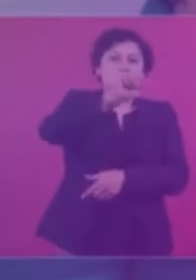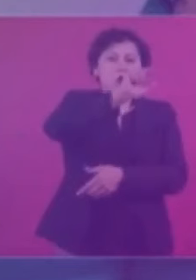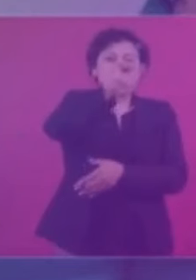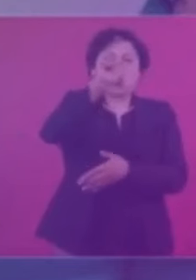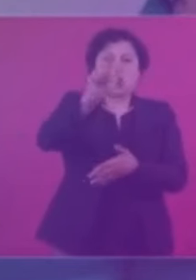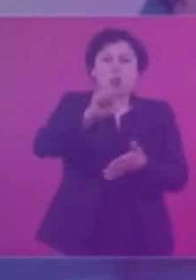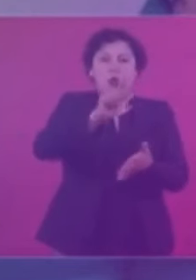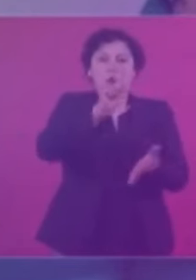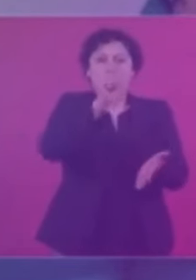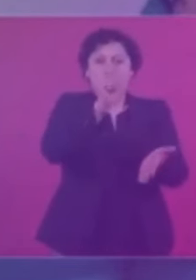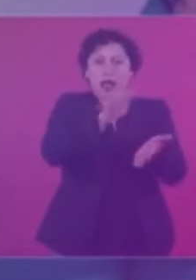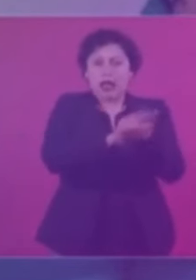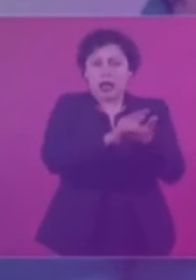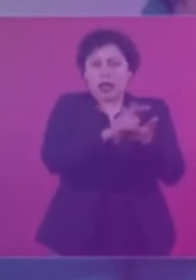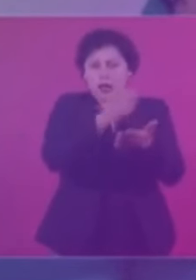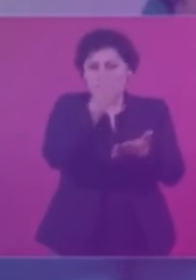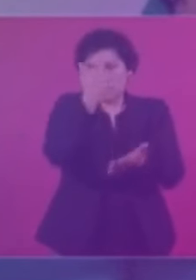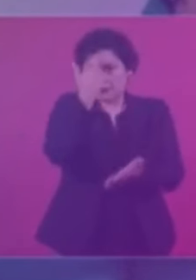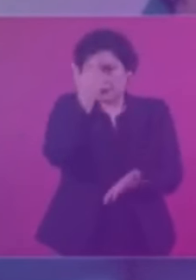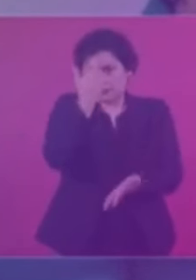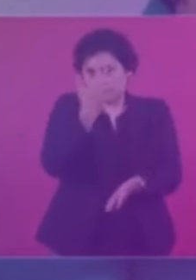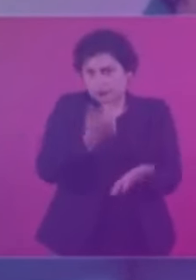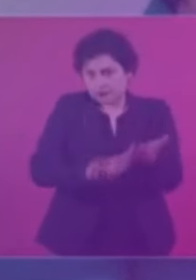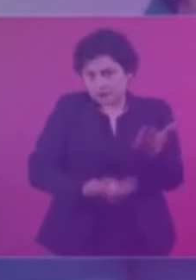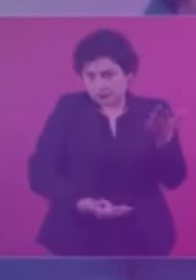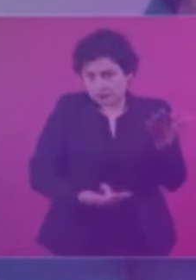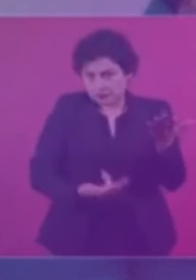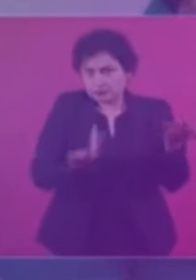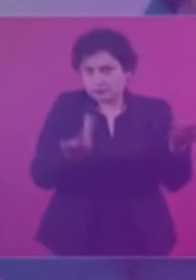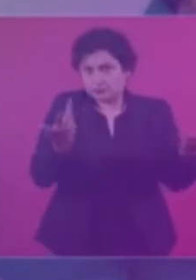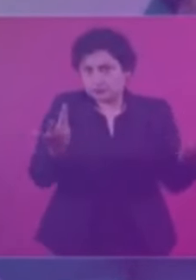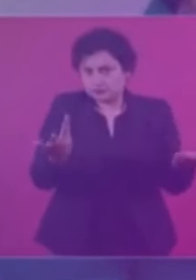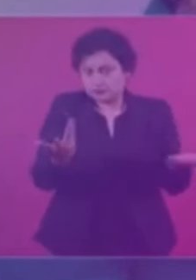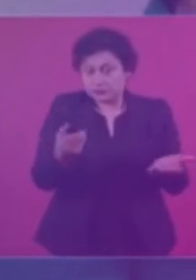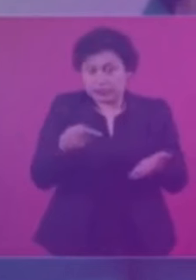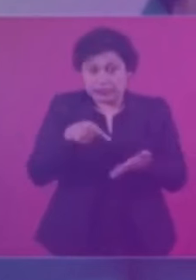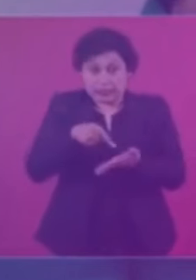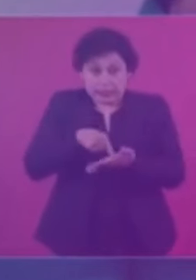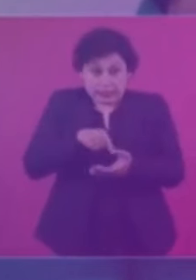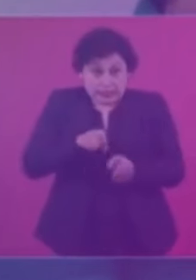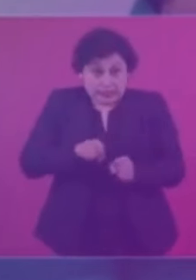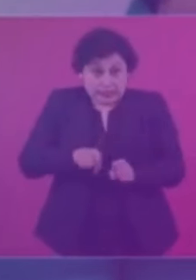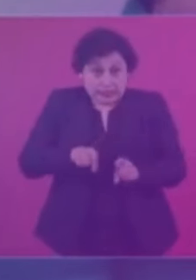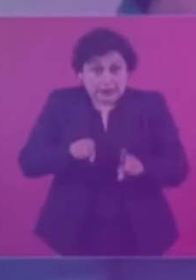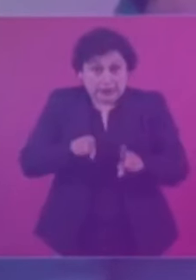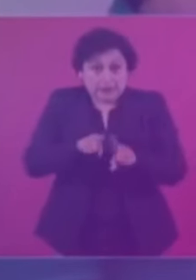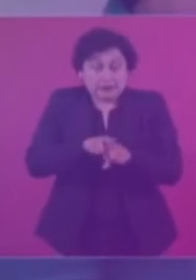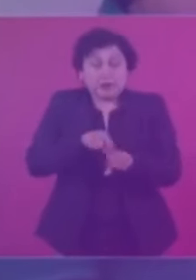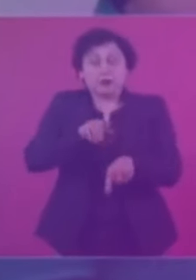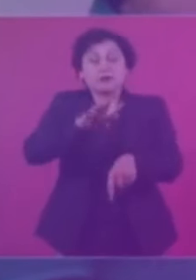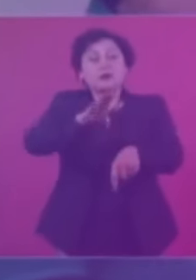refiriéndose a los trabajadores del poder judicial que están en paro tienen derecho también claro